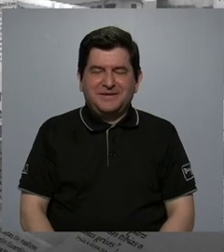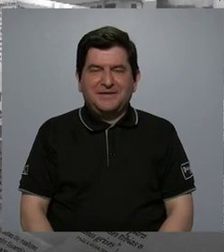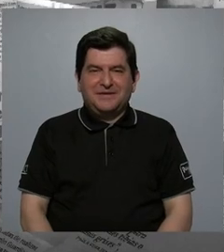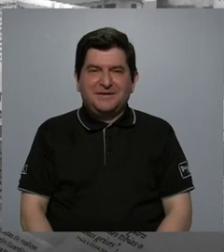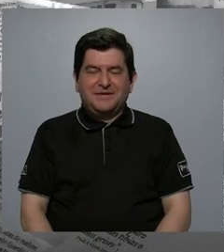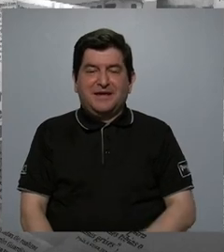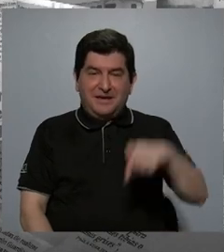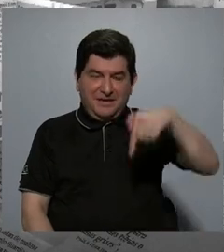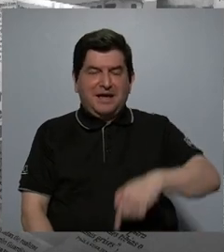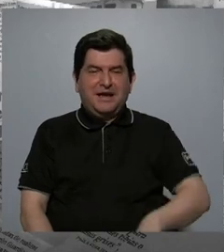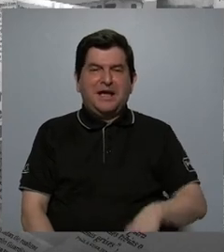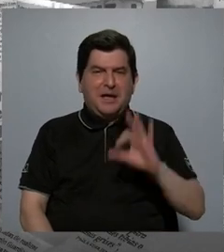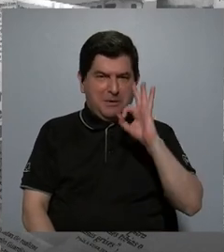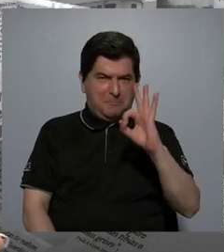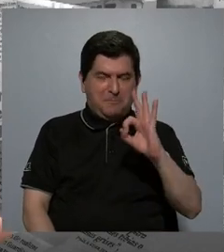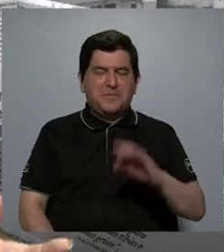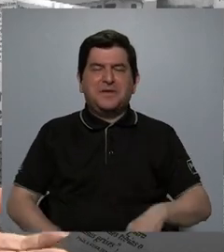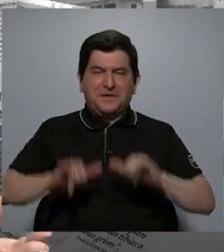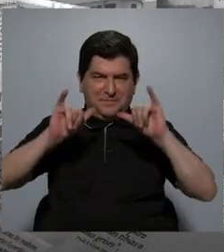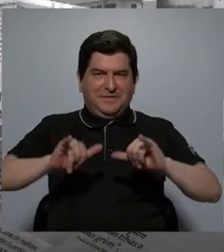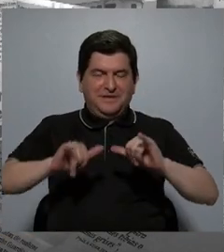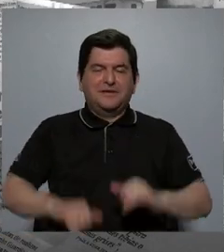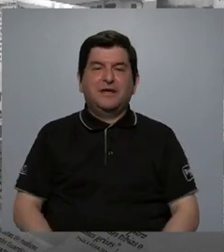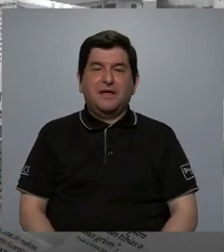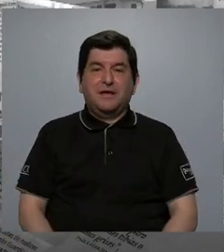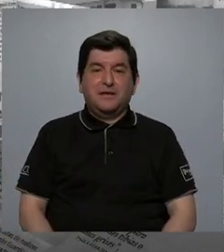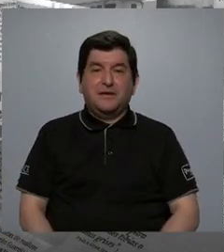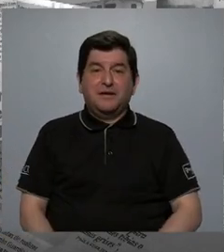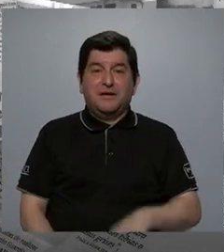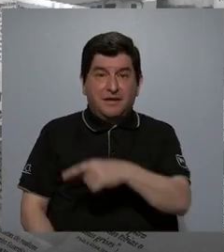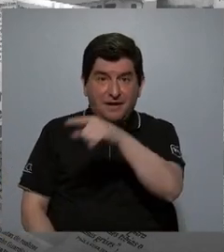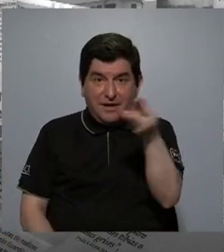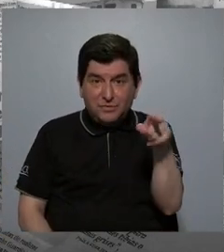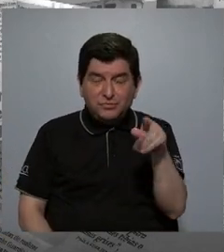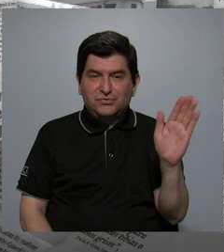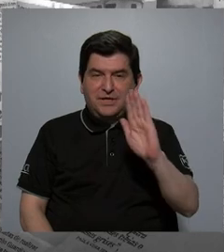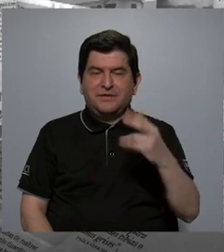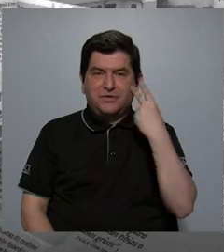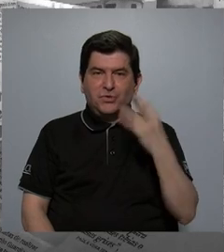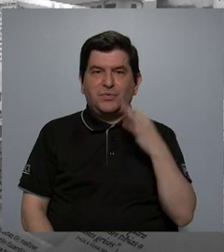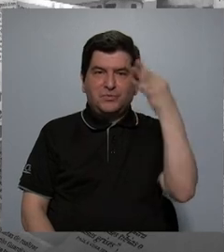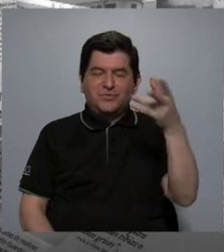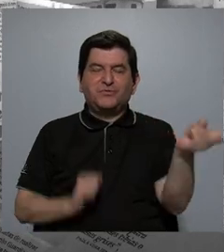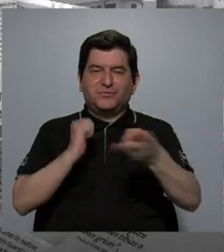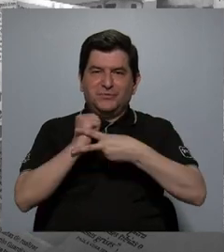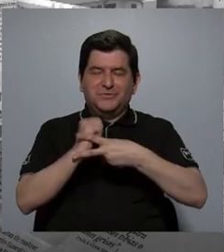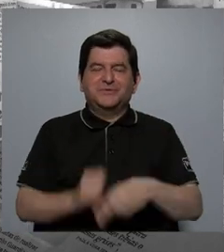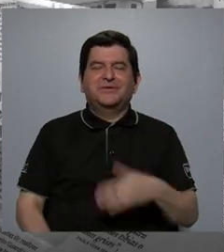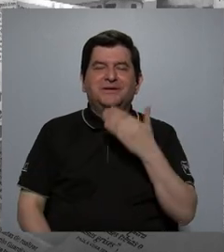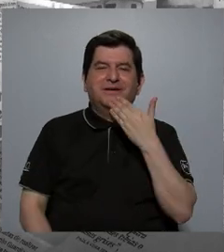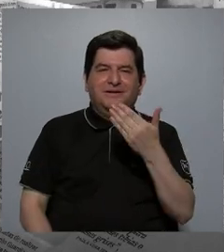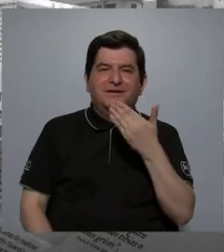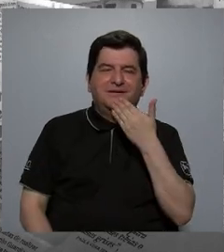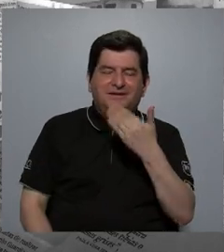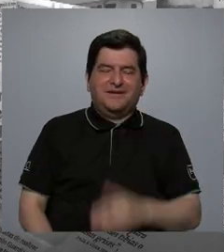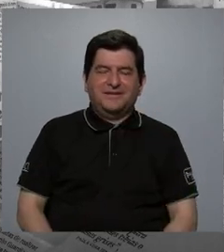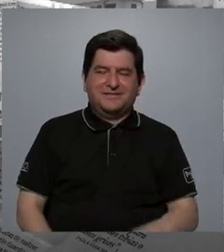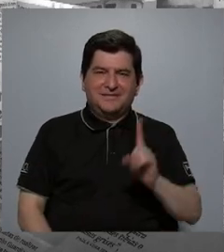excelente estancia, y a ustedes nada más me resta despedirme, y nos vemos la próxima vez. Gracias,